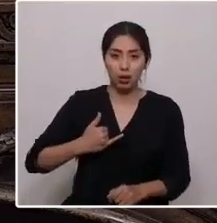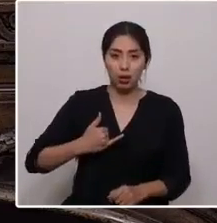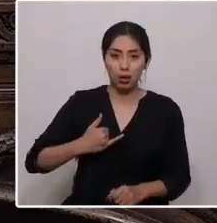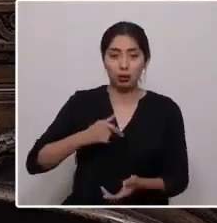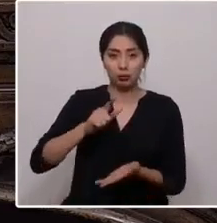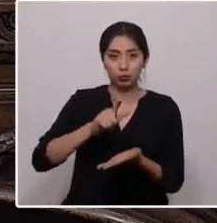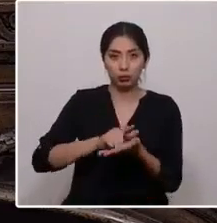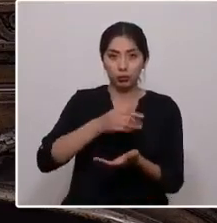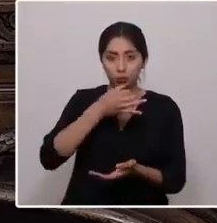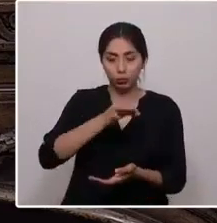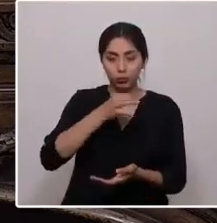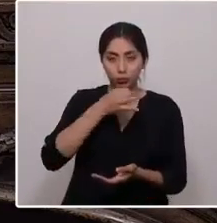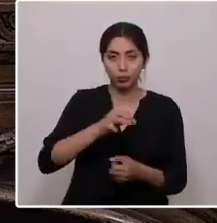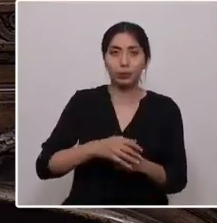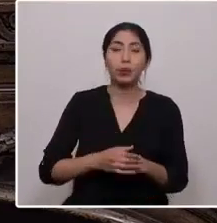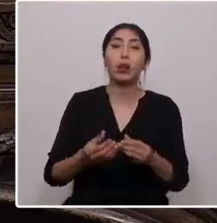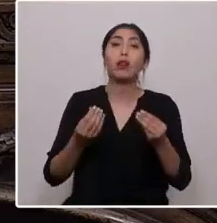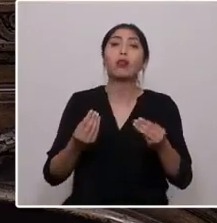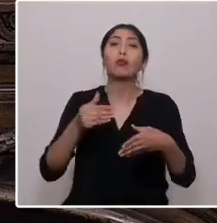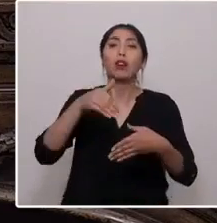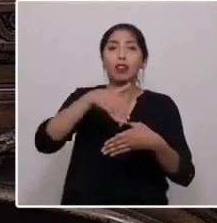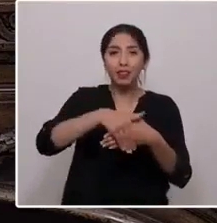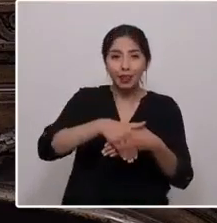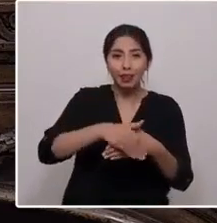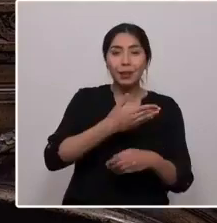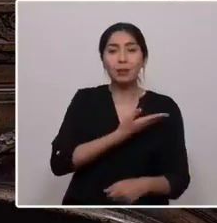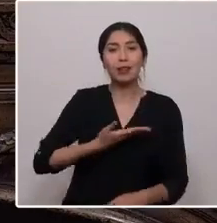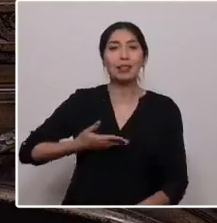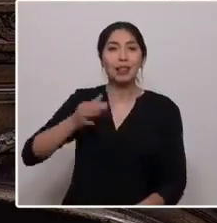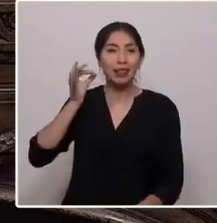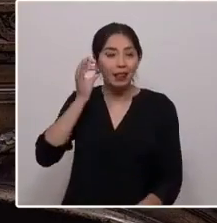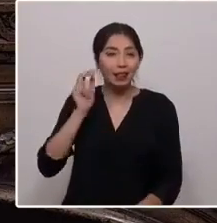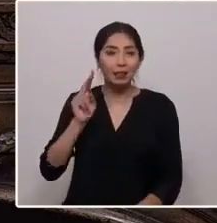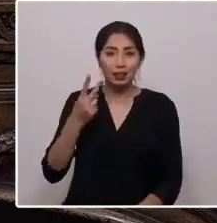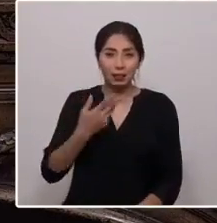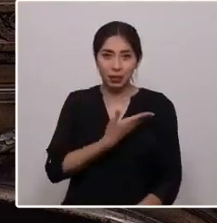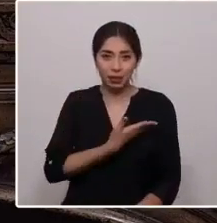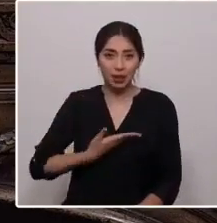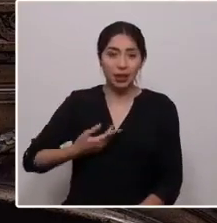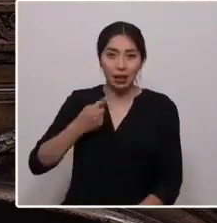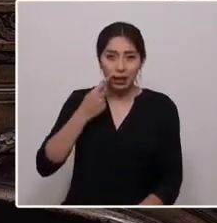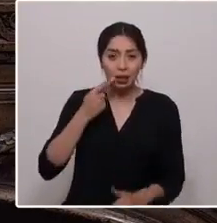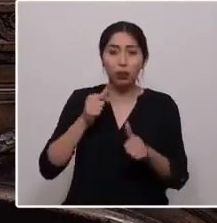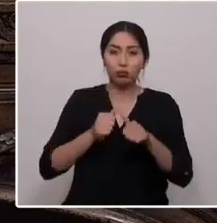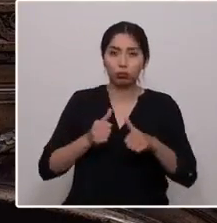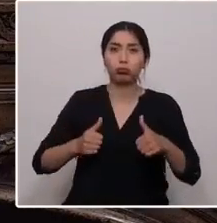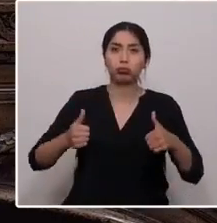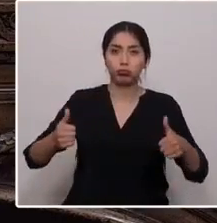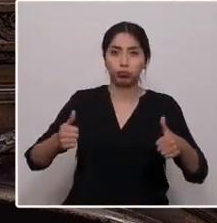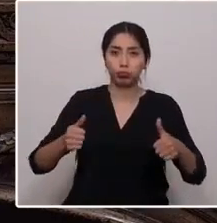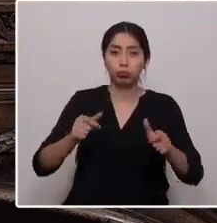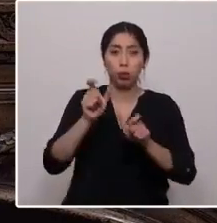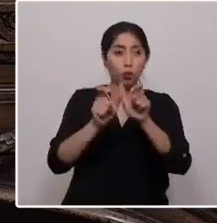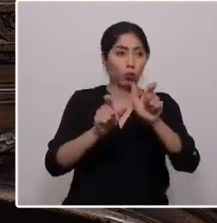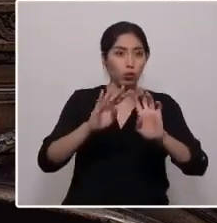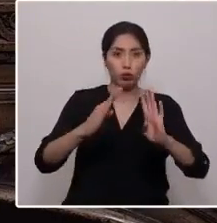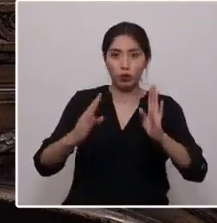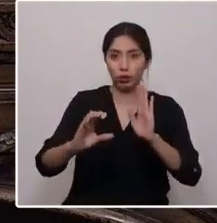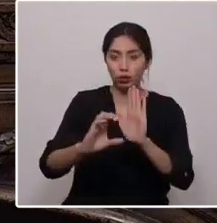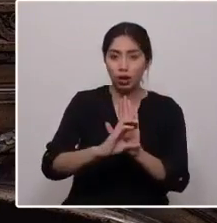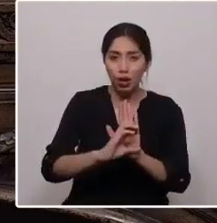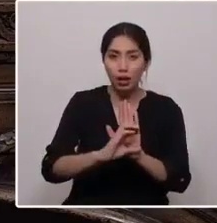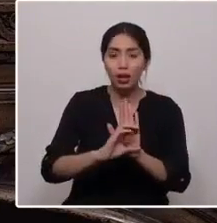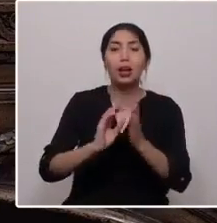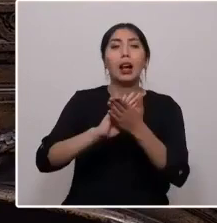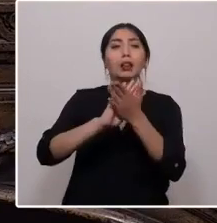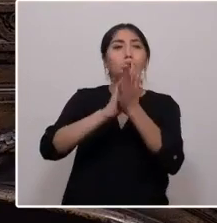tardes, la mien presidenta, vicepresidente, mesa directiva convencionales constituyentes y a todas y